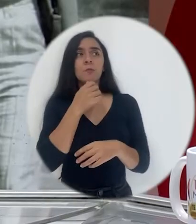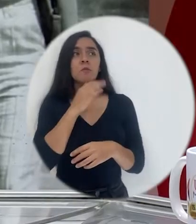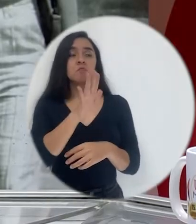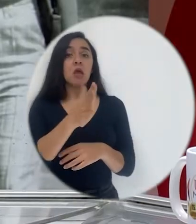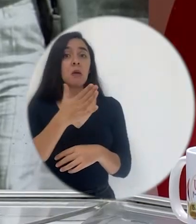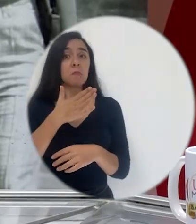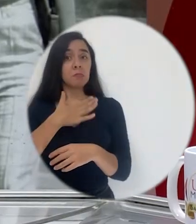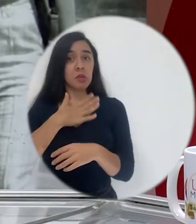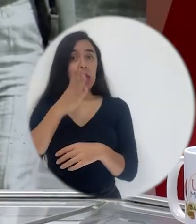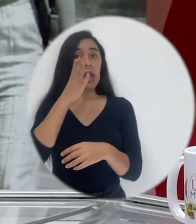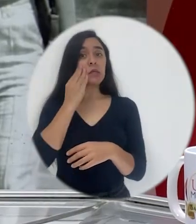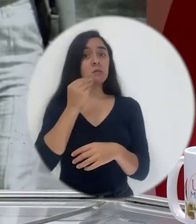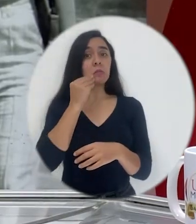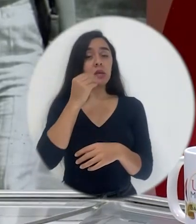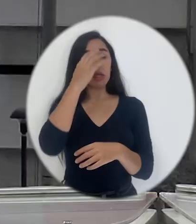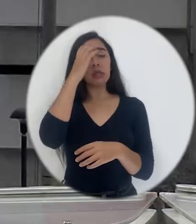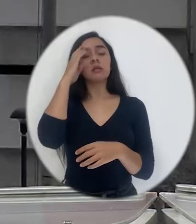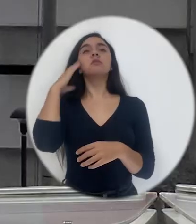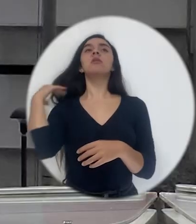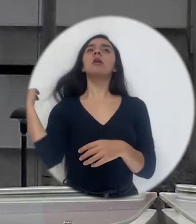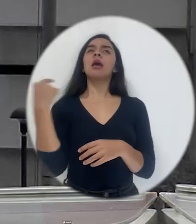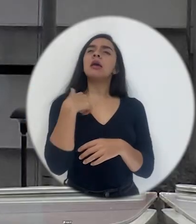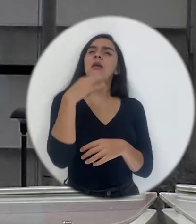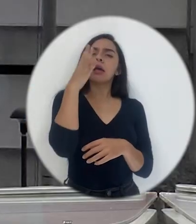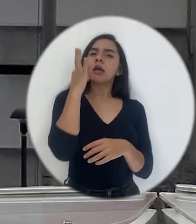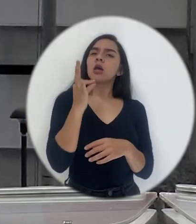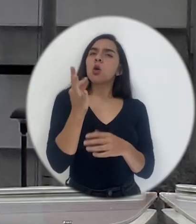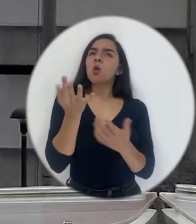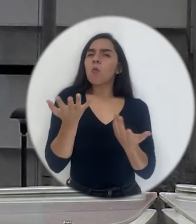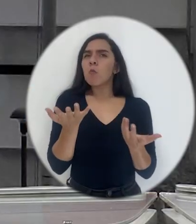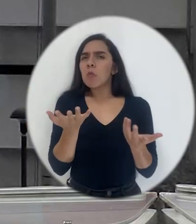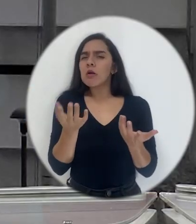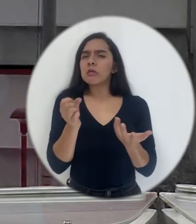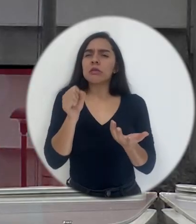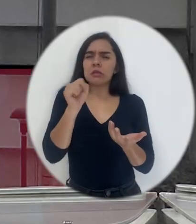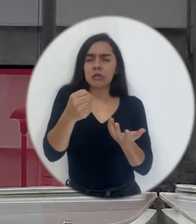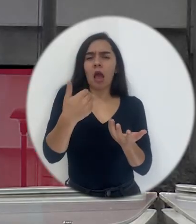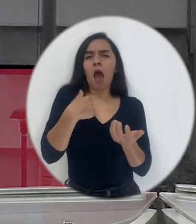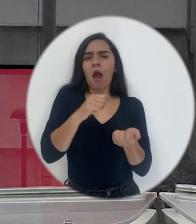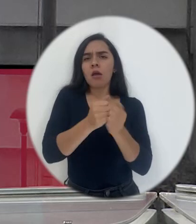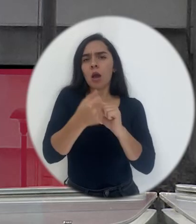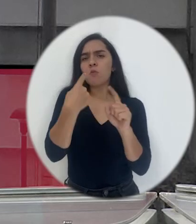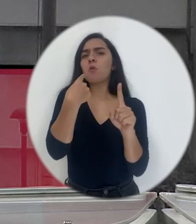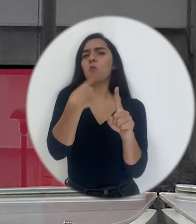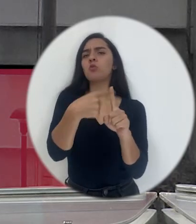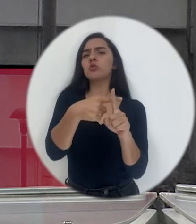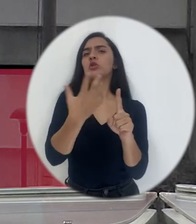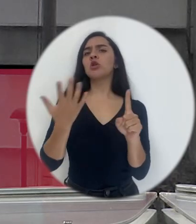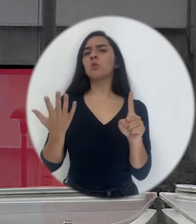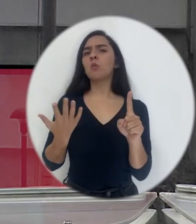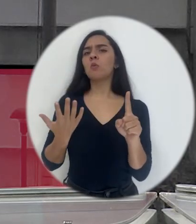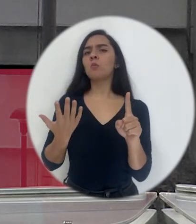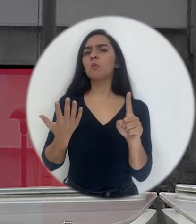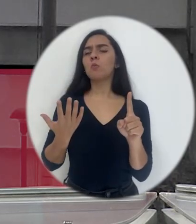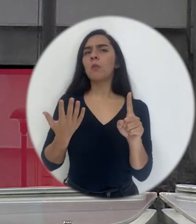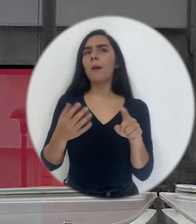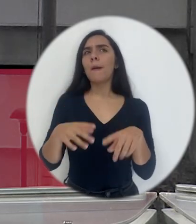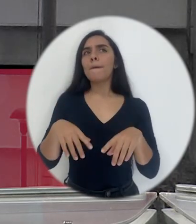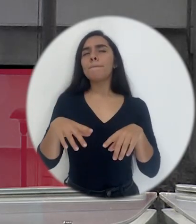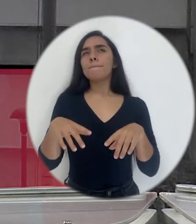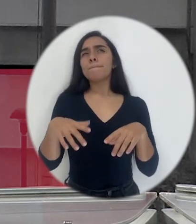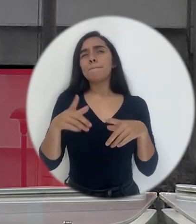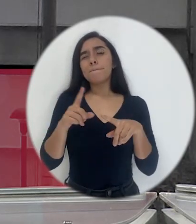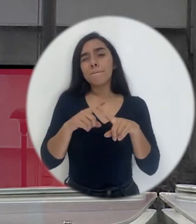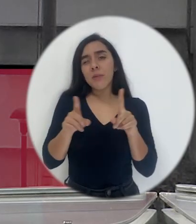Desde mi experiencia, creo que sí puede verse un cambio positivo, favorable, ¿verdad? Sin embargo,